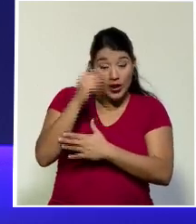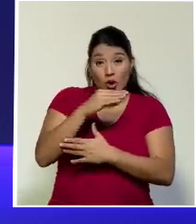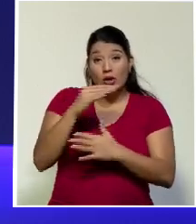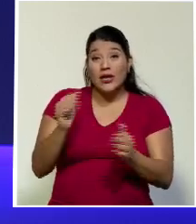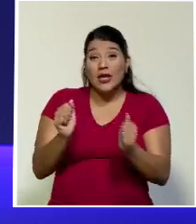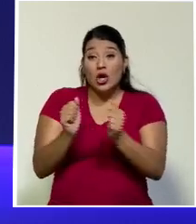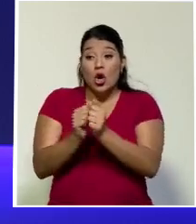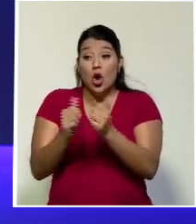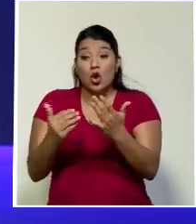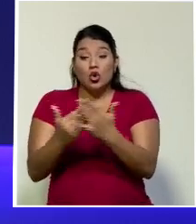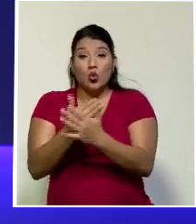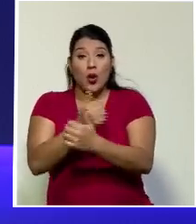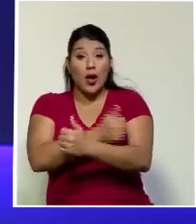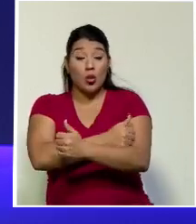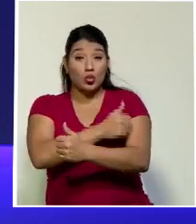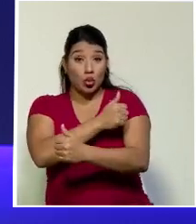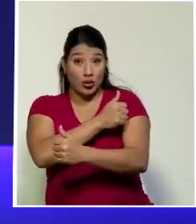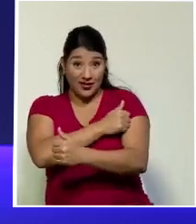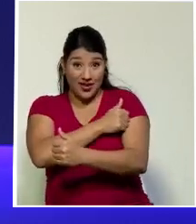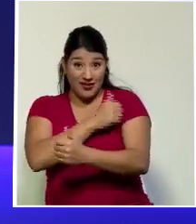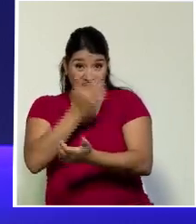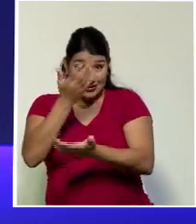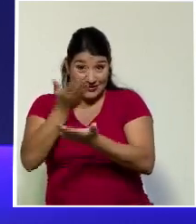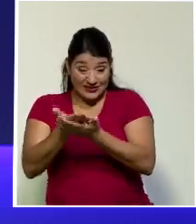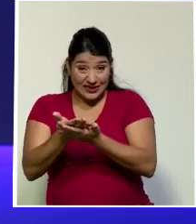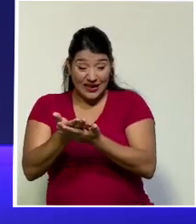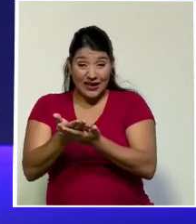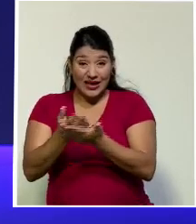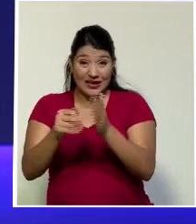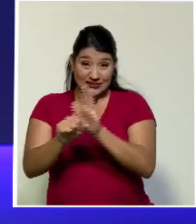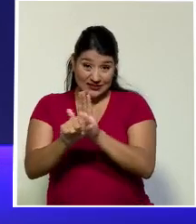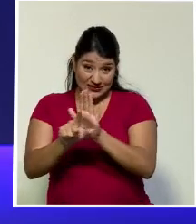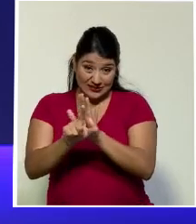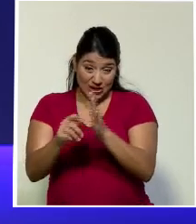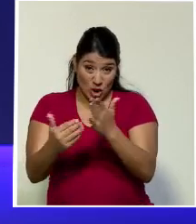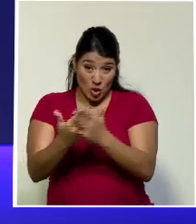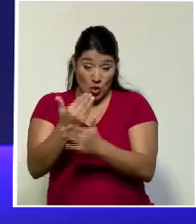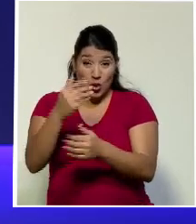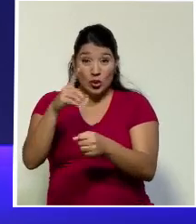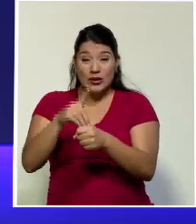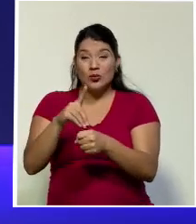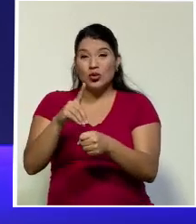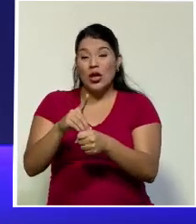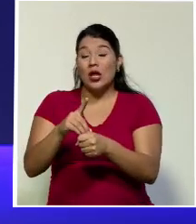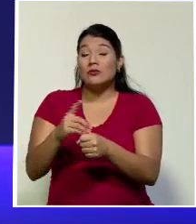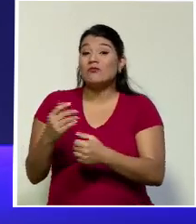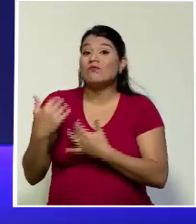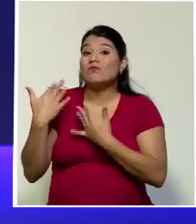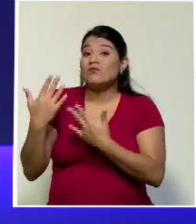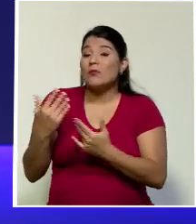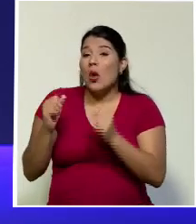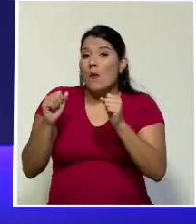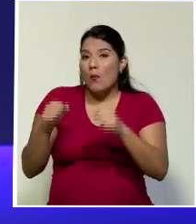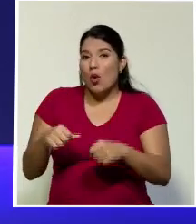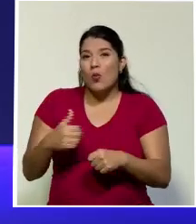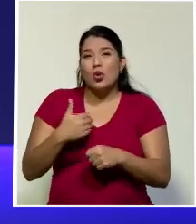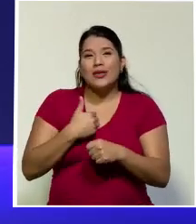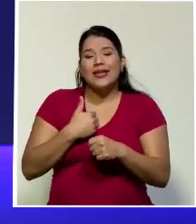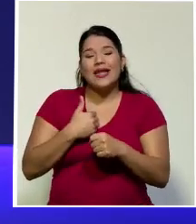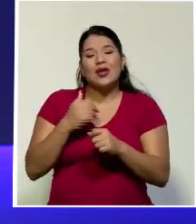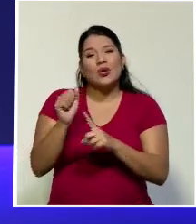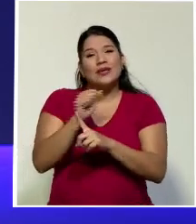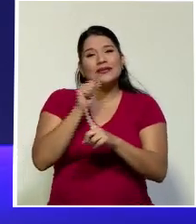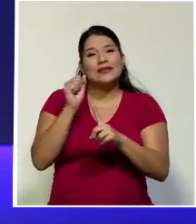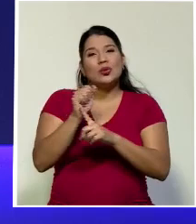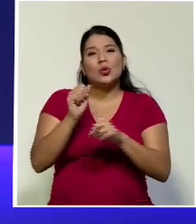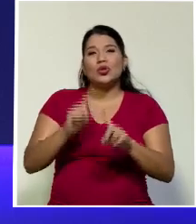autoridades que lleguen a la asamblea, diputadas y diputados en la asamblea legislativa, podamos tener un panorama diferente,